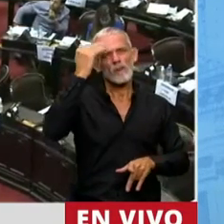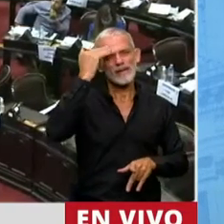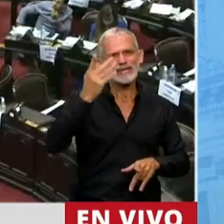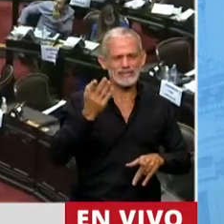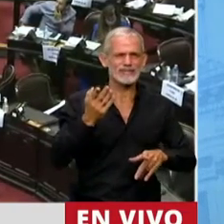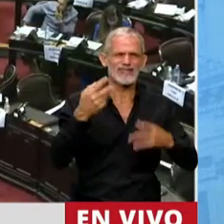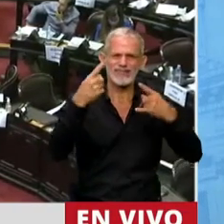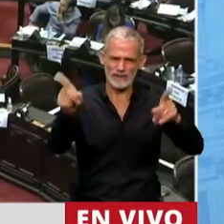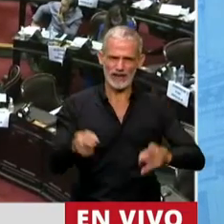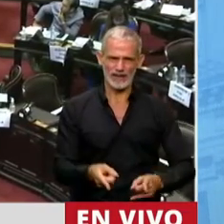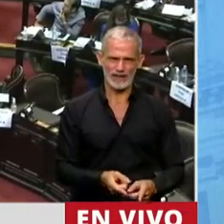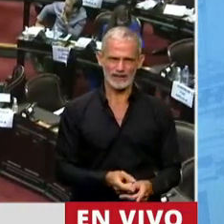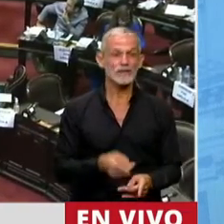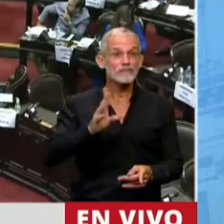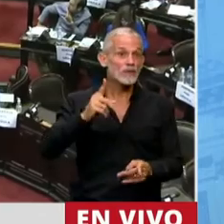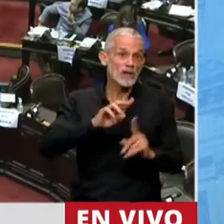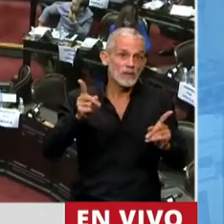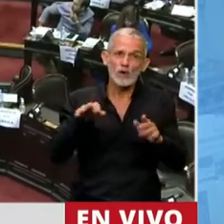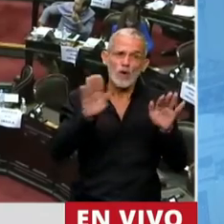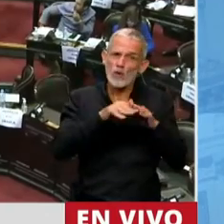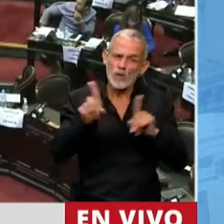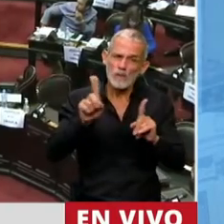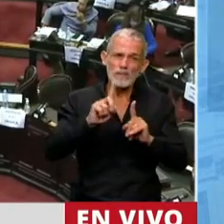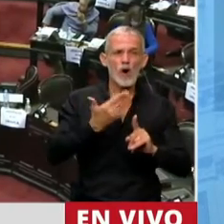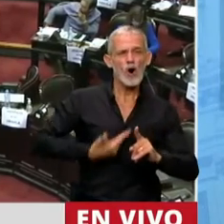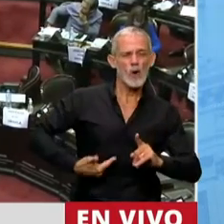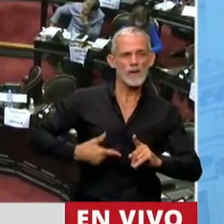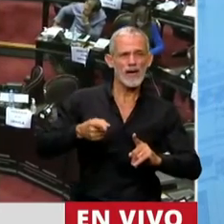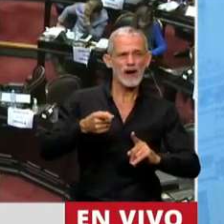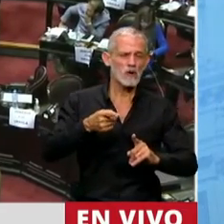52%. Porque tampoco es lo mismo que un gobierno